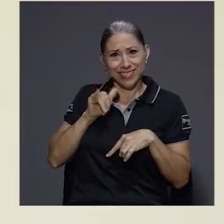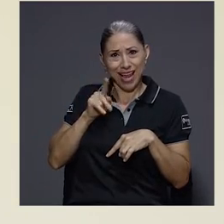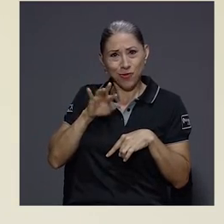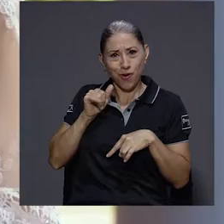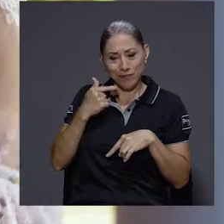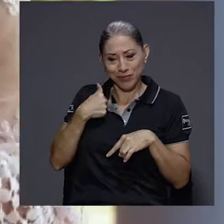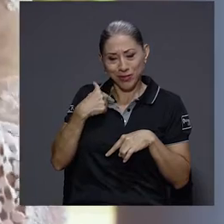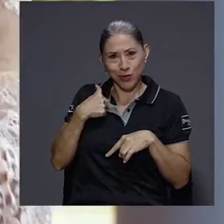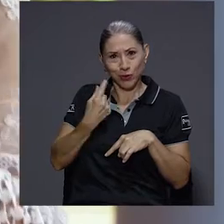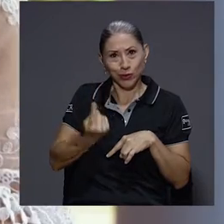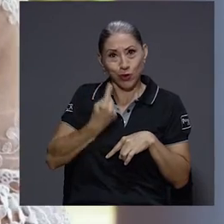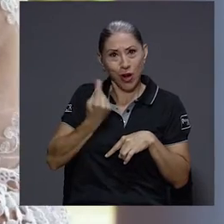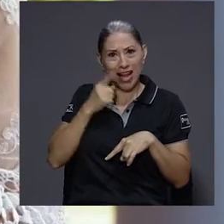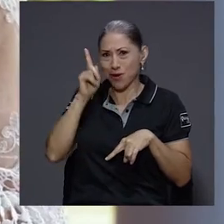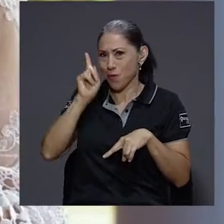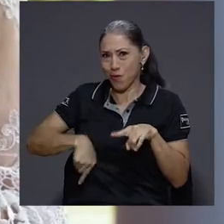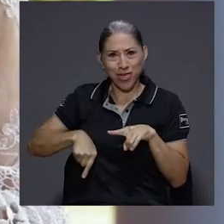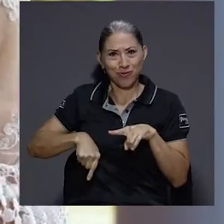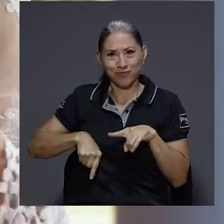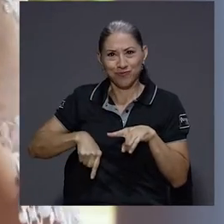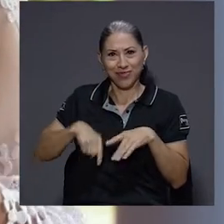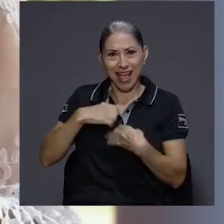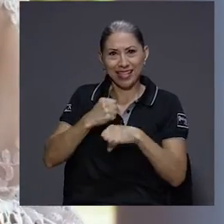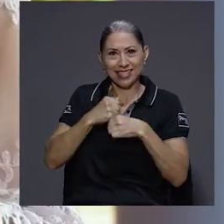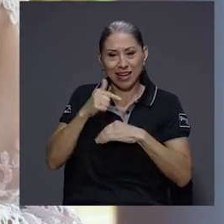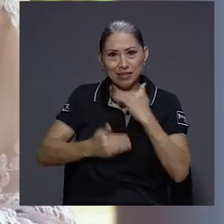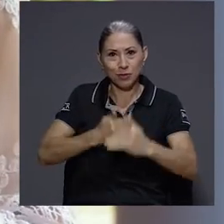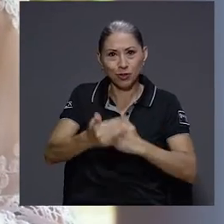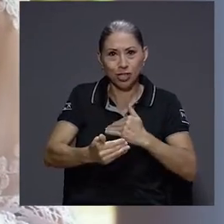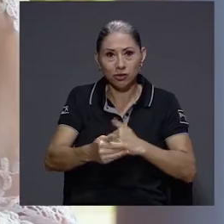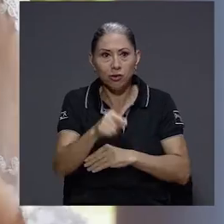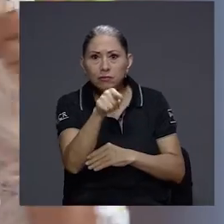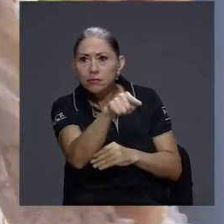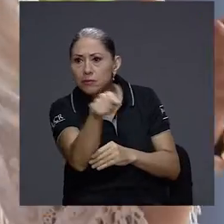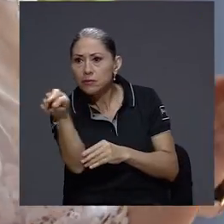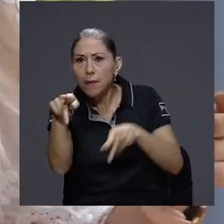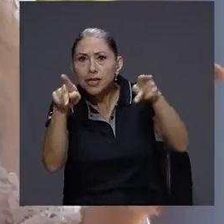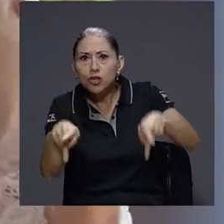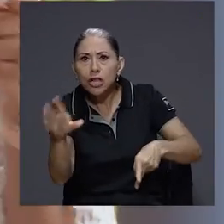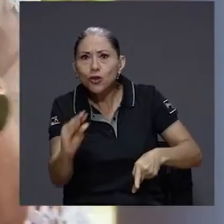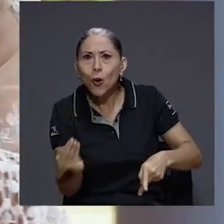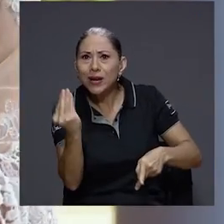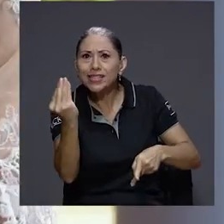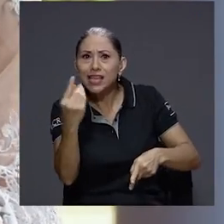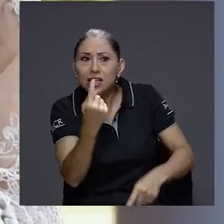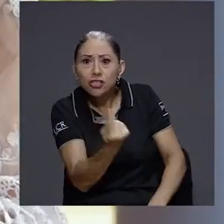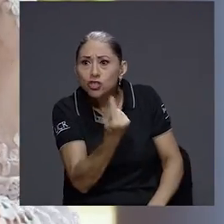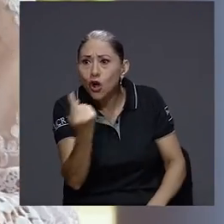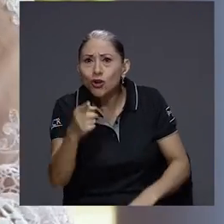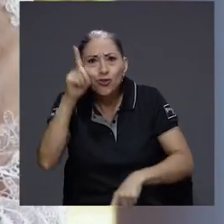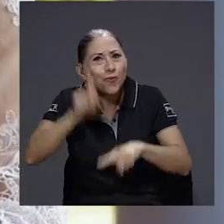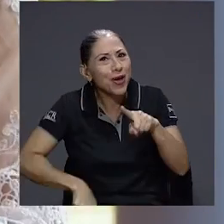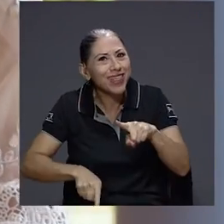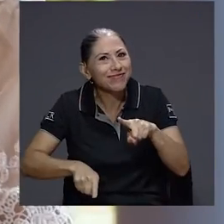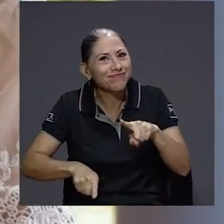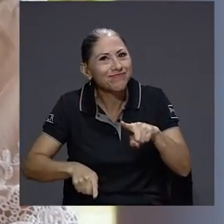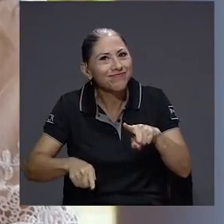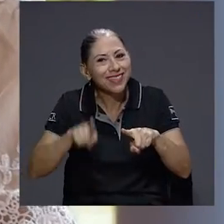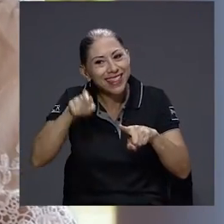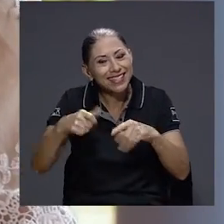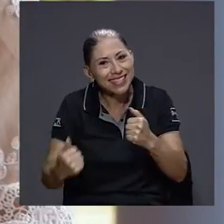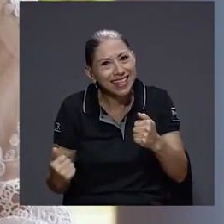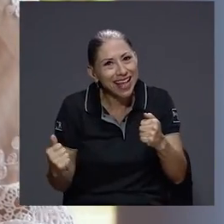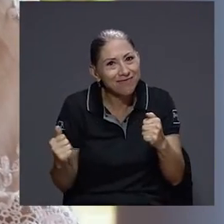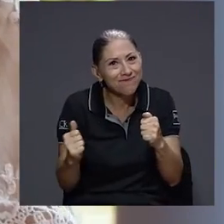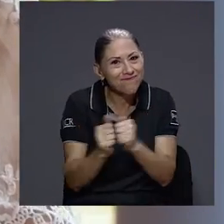sola hacer este proceso, ni las personas jóvenes tampoco, necesitan que alguien esté también con ellos. El segundo principio